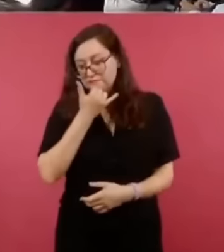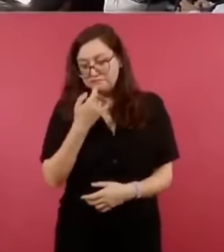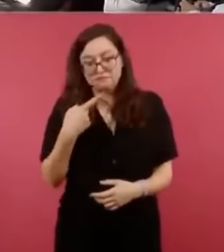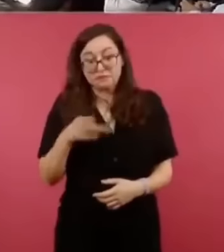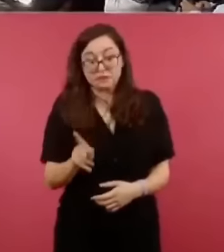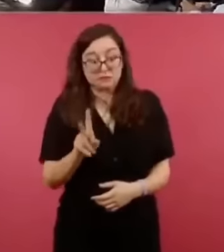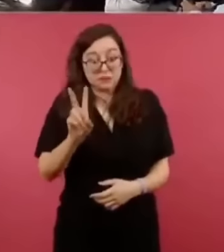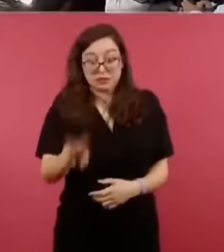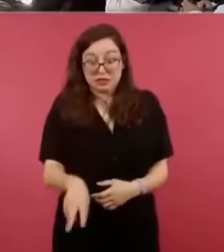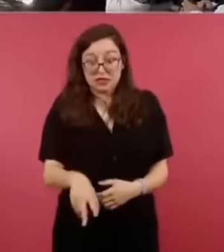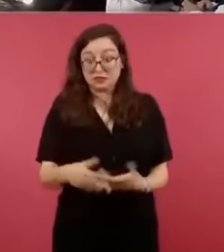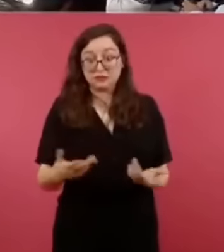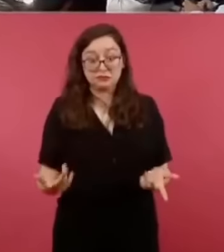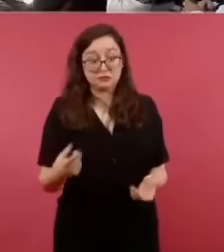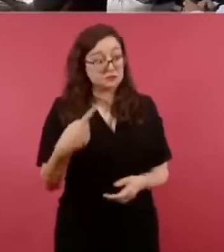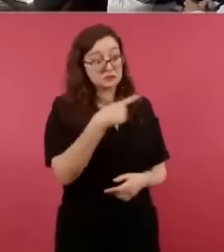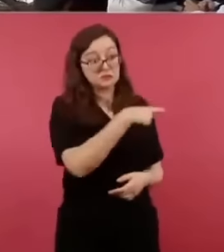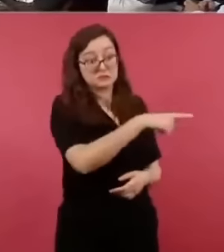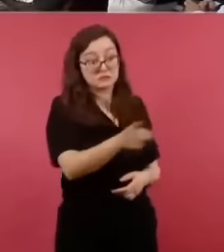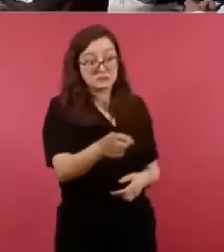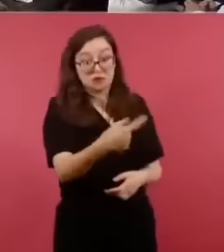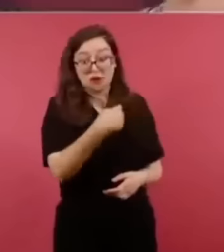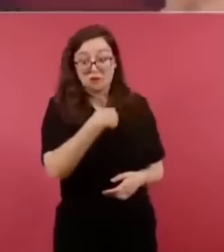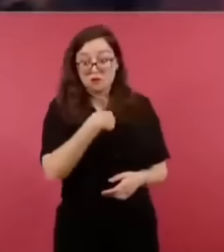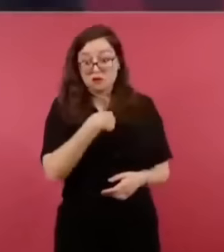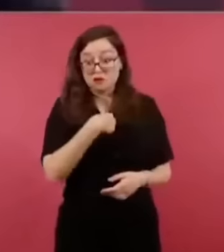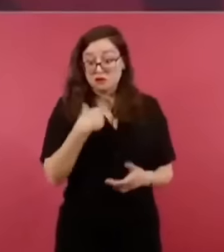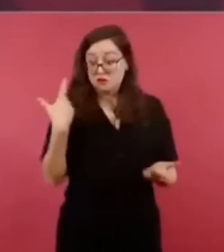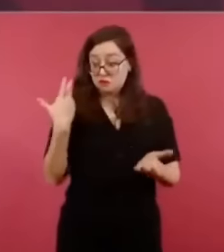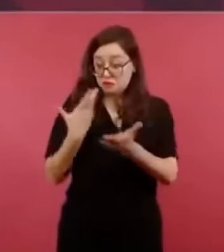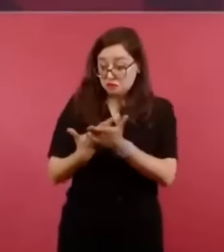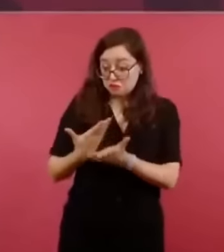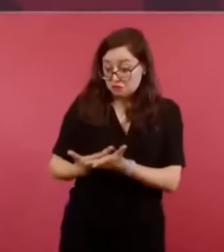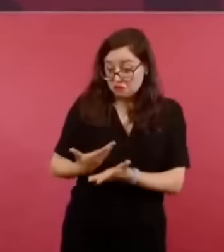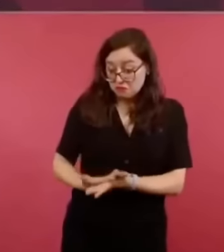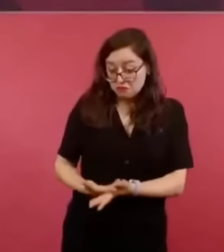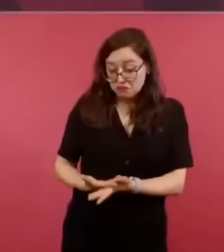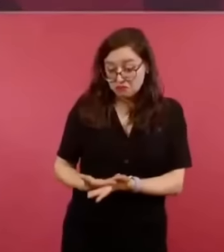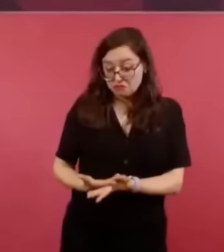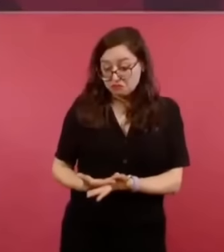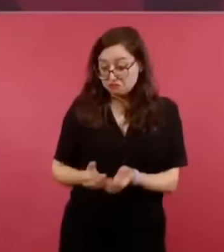Nunca. Nunca. Y crearon el Instituto en contra mía,